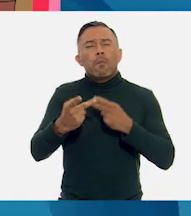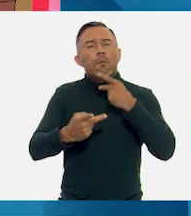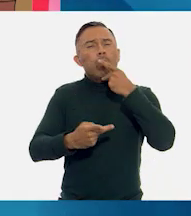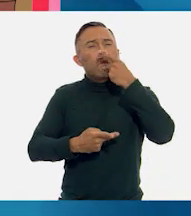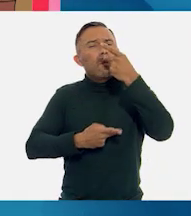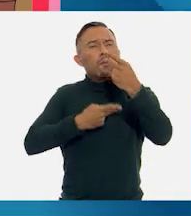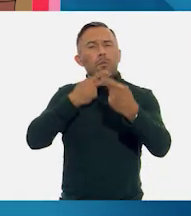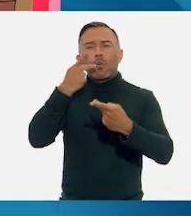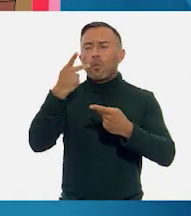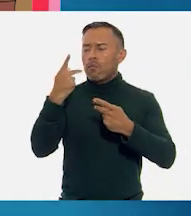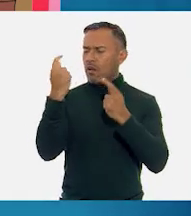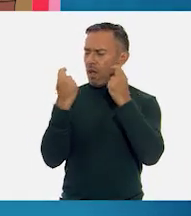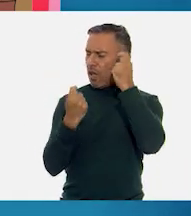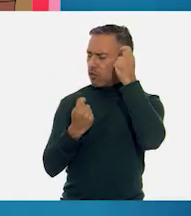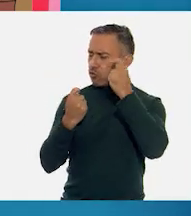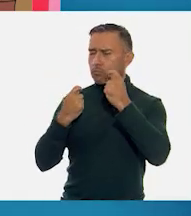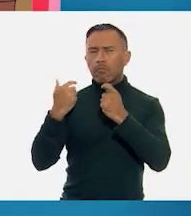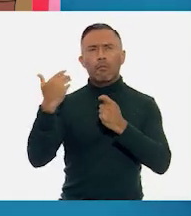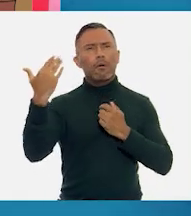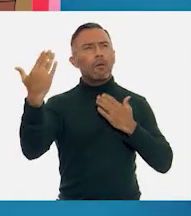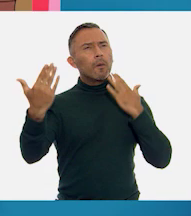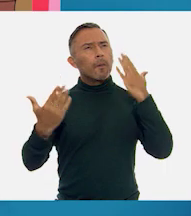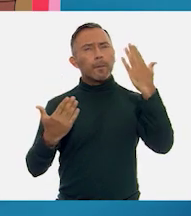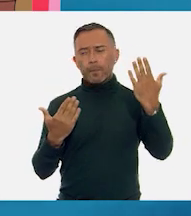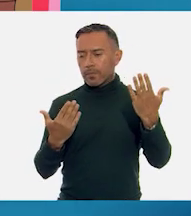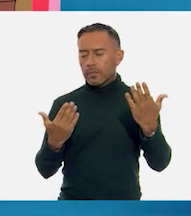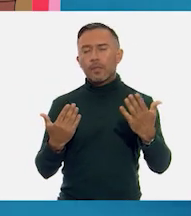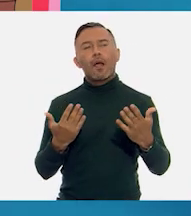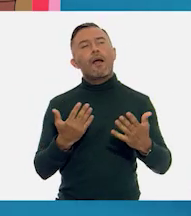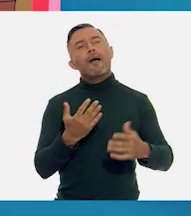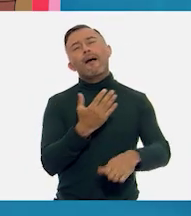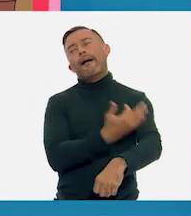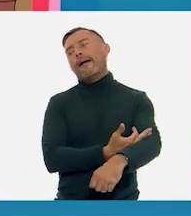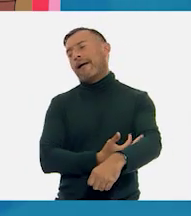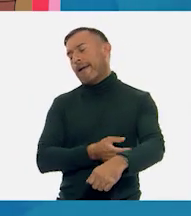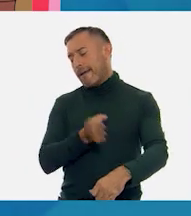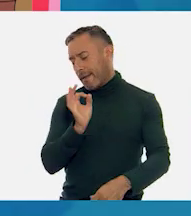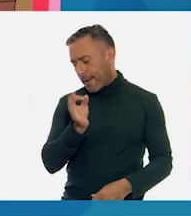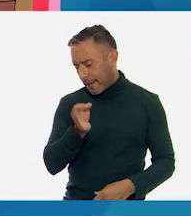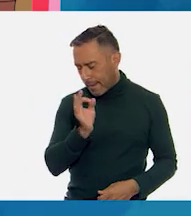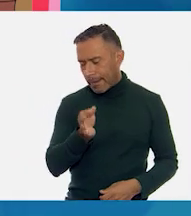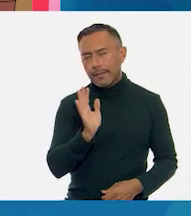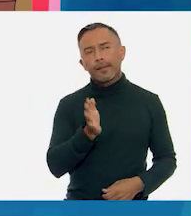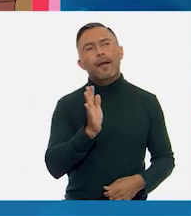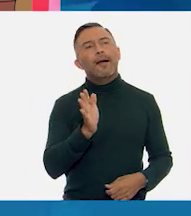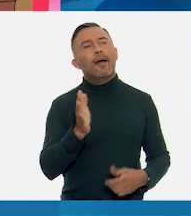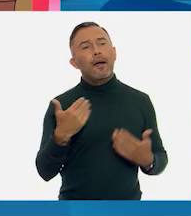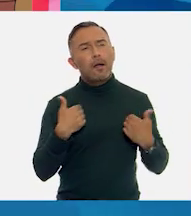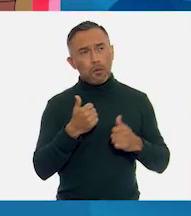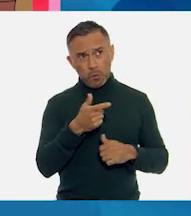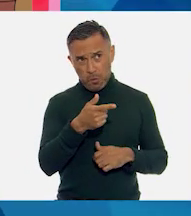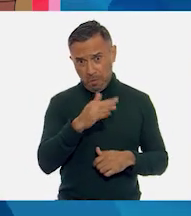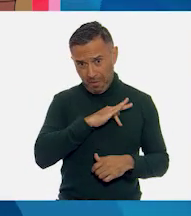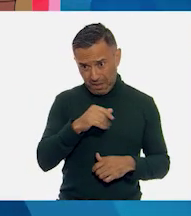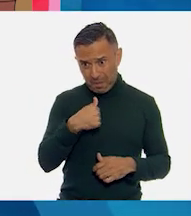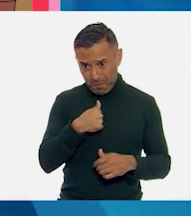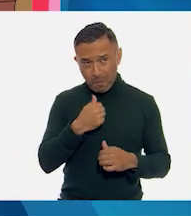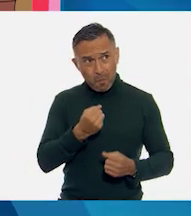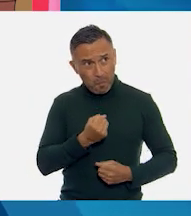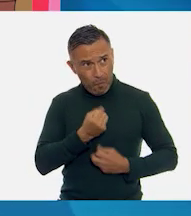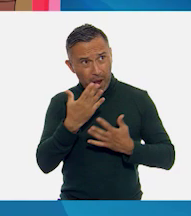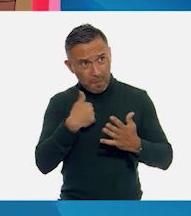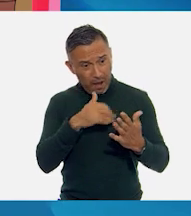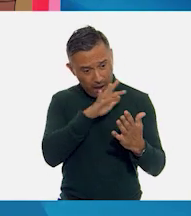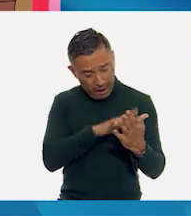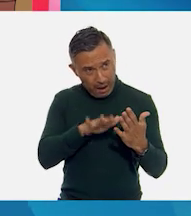tus gestos. Sí, creo que ya lo entendí, don Leopoldo. ¿Puedo practicar la recitación de mi poema y al final